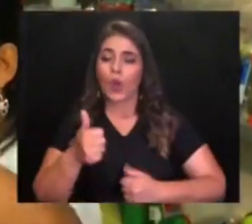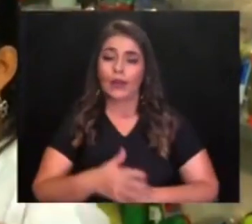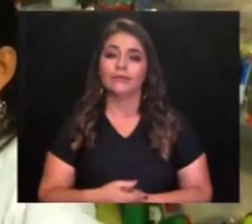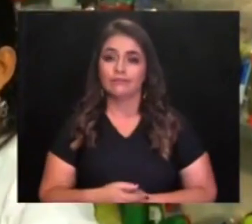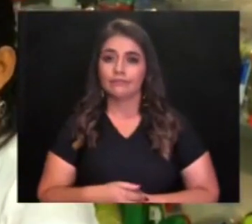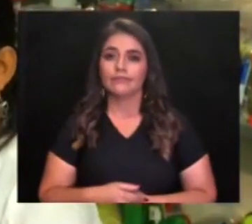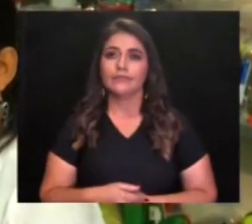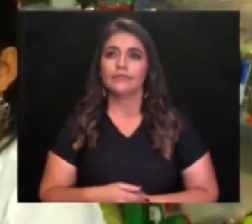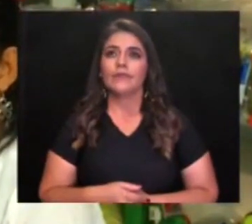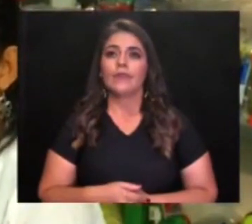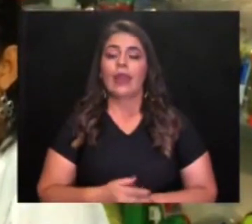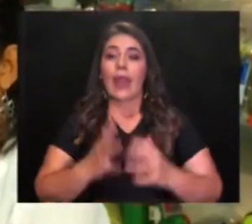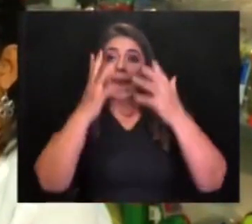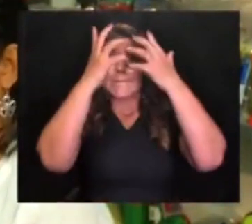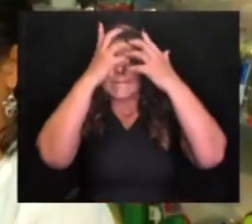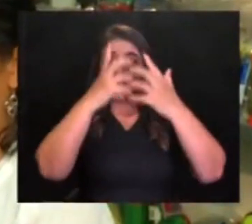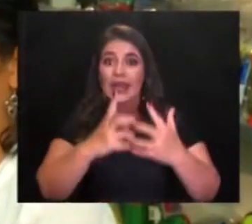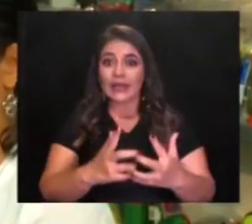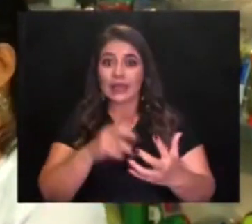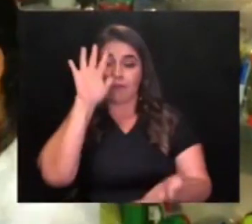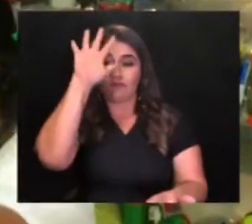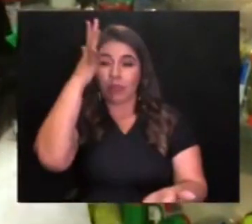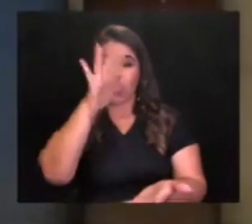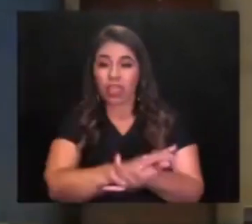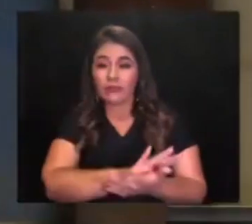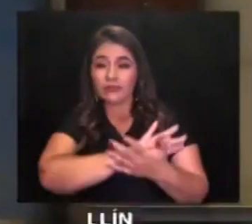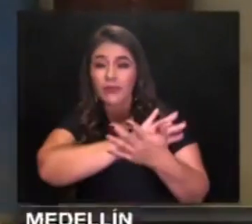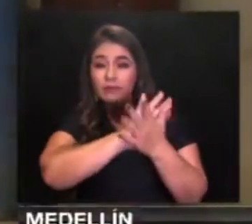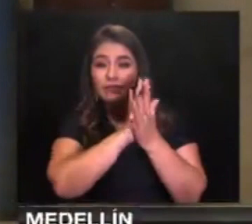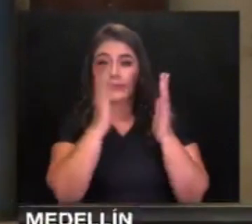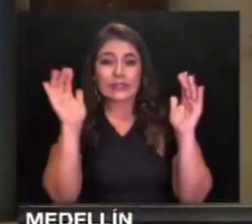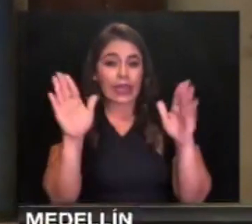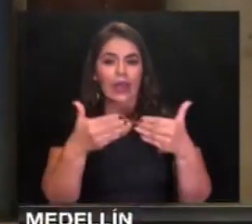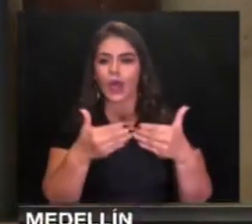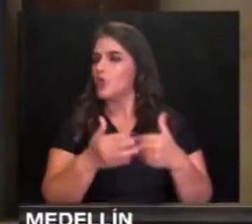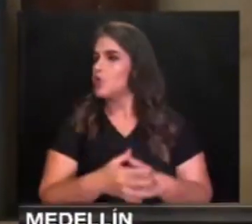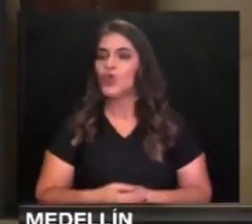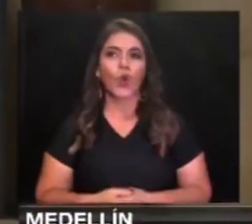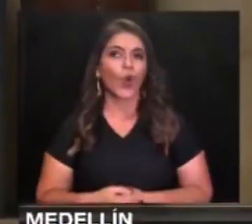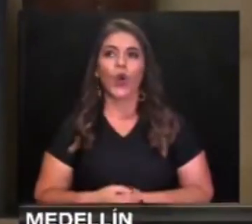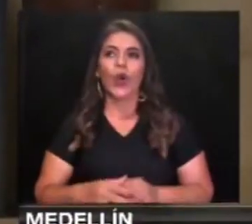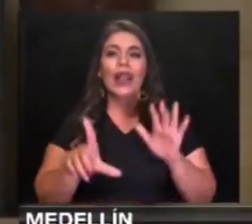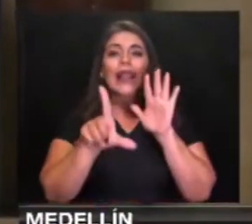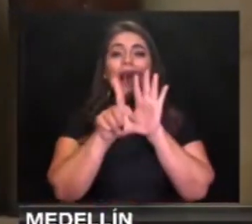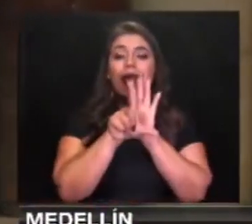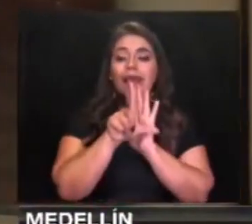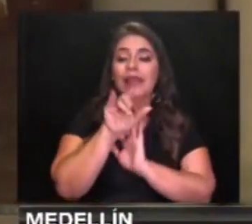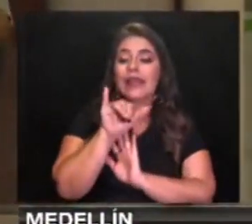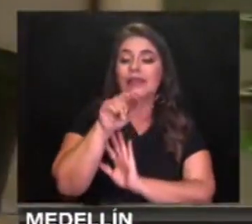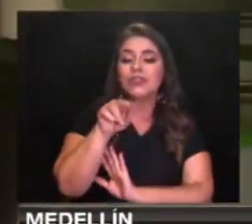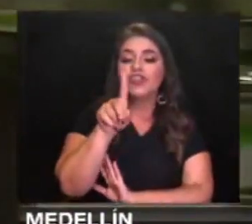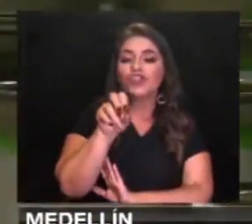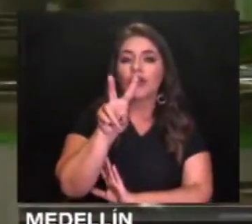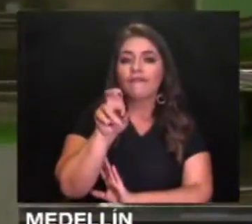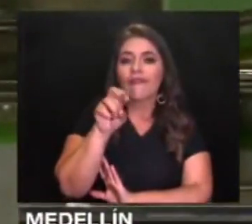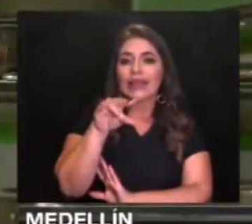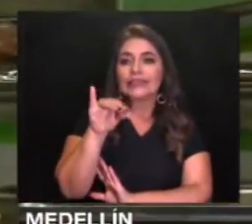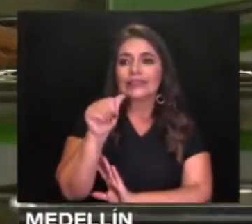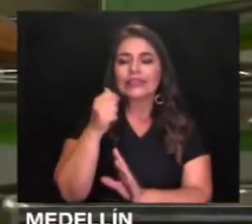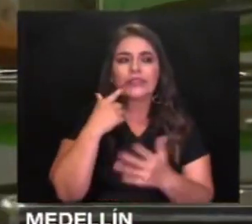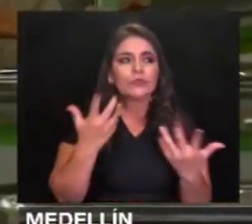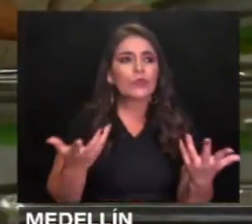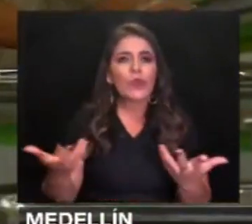estrategias para que la empresa no se liquide. La ley de insolvencia es un mecanismo que se usa para salvar unidades productivas, pero